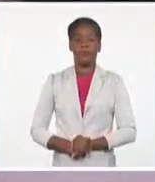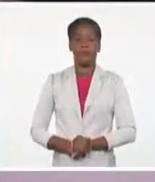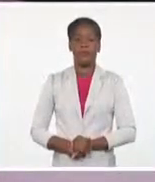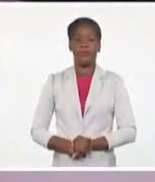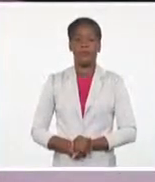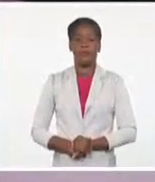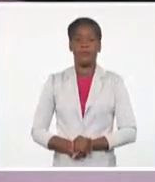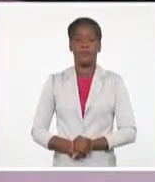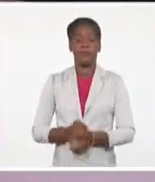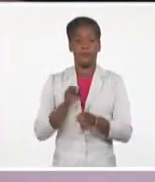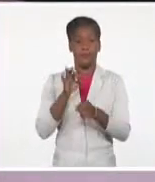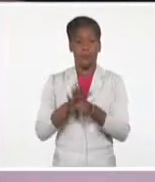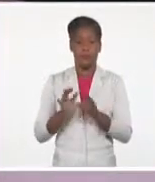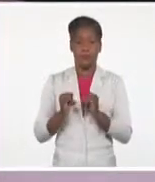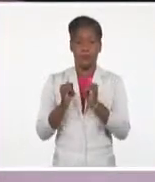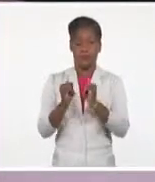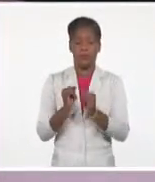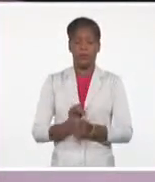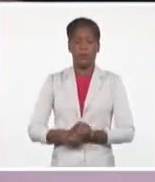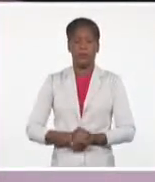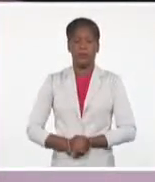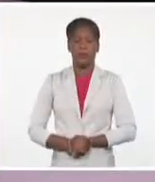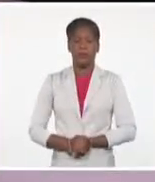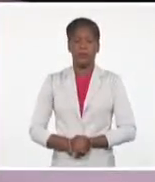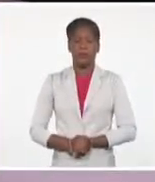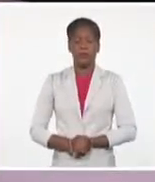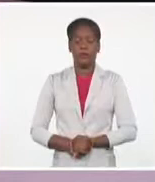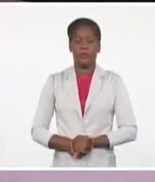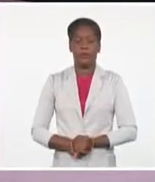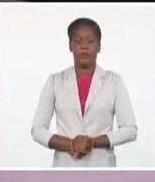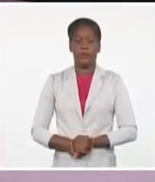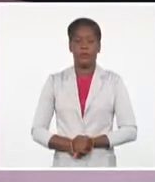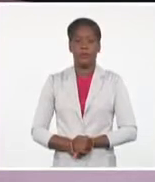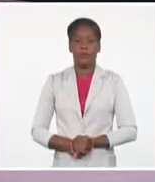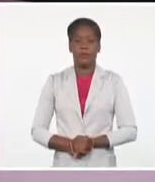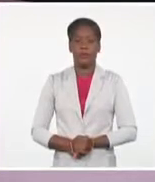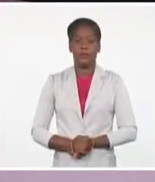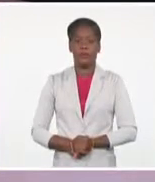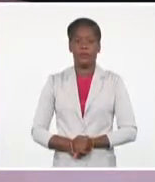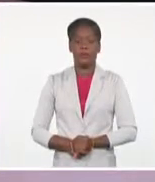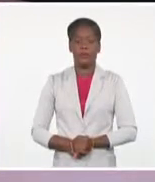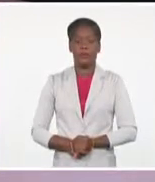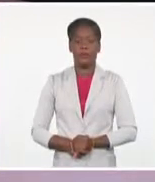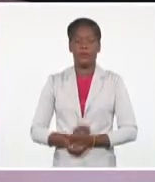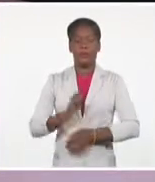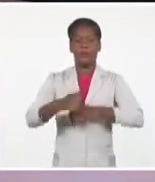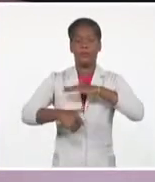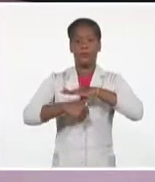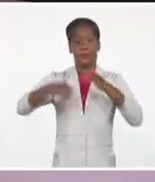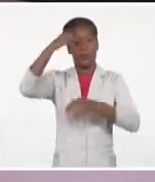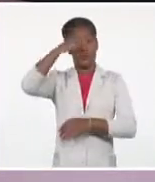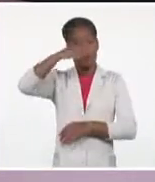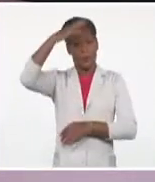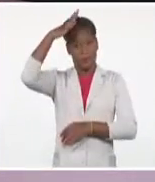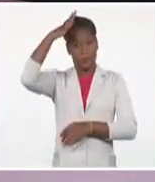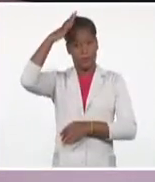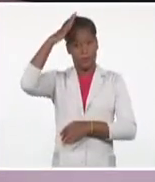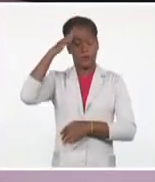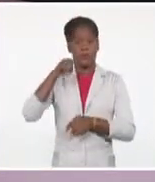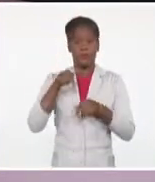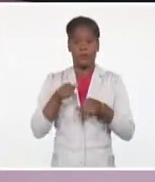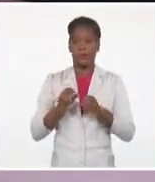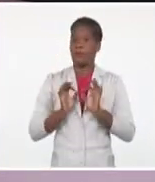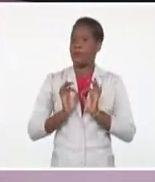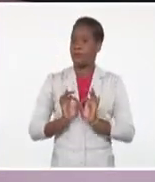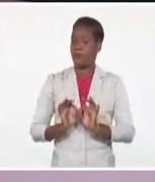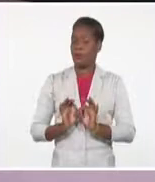Ya comenzamos con las informaciones. El primer secretario del Comité Central del Partido Comunista de Cuba y Presidente de la República, Miguel Díaz Canel